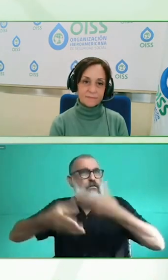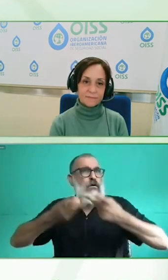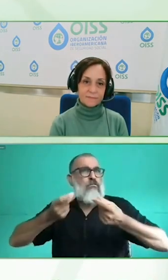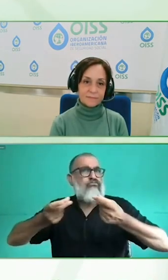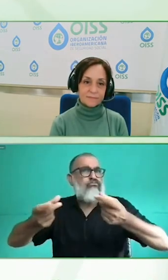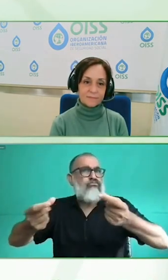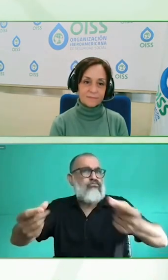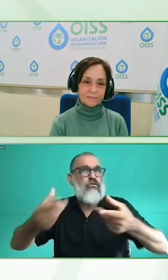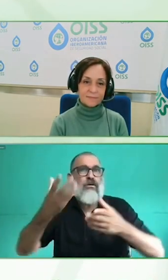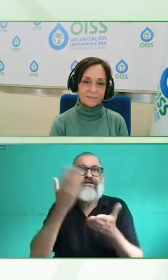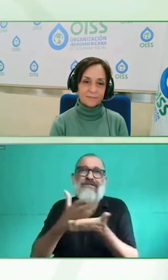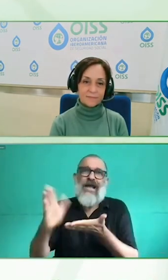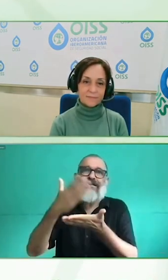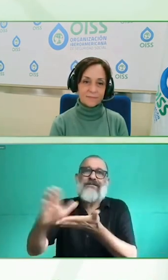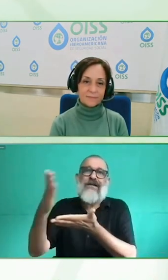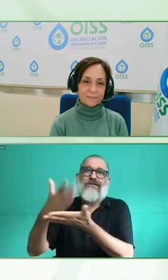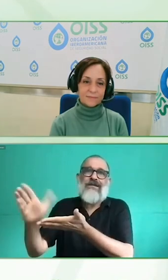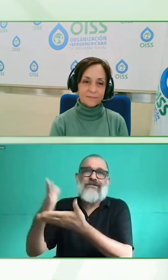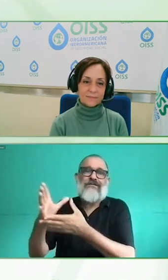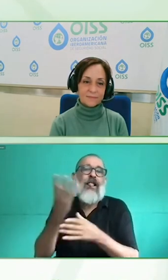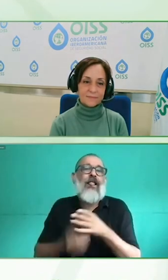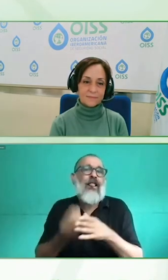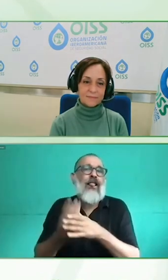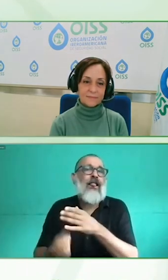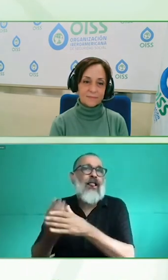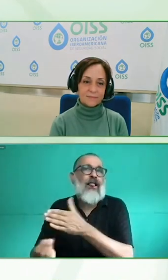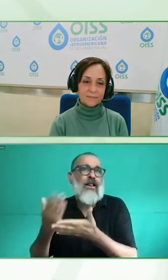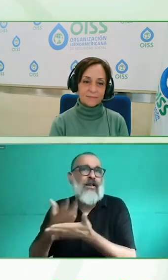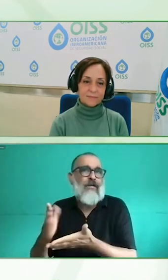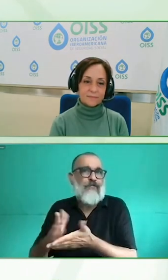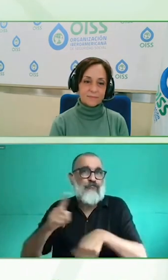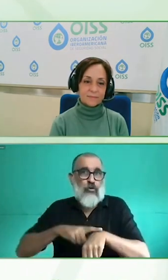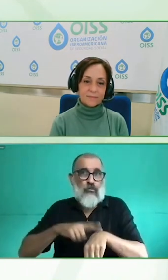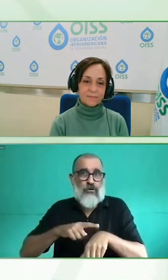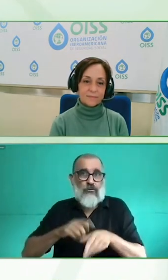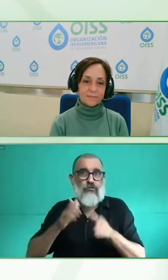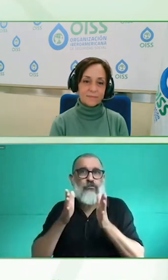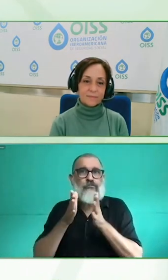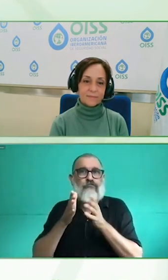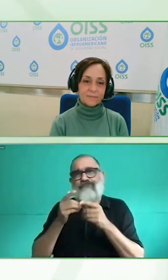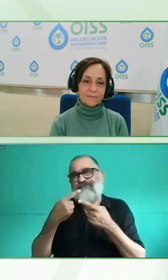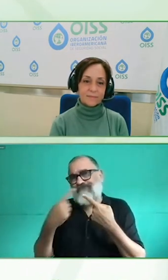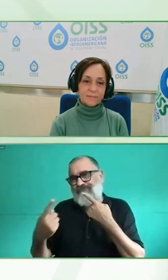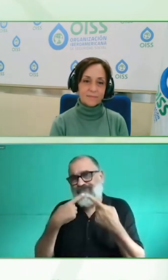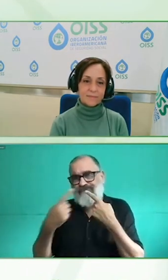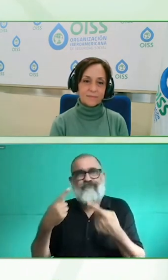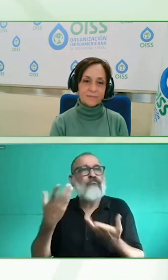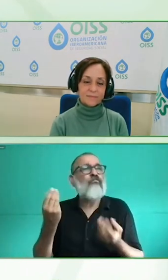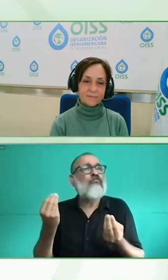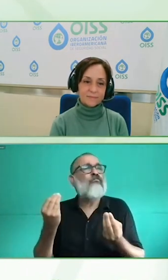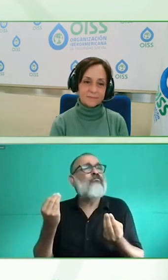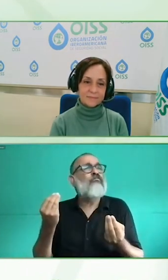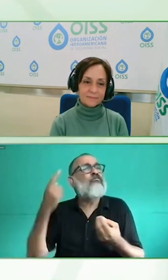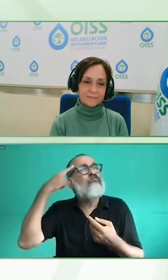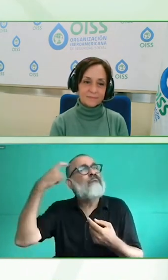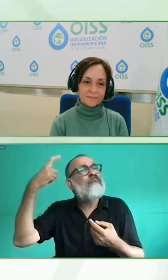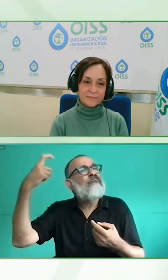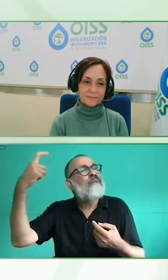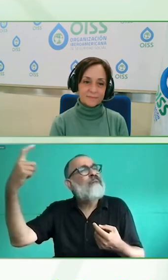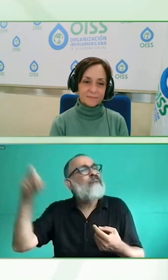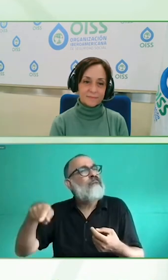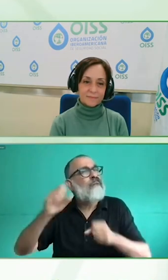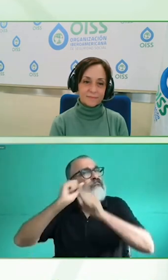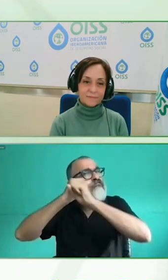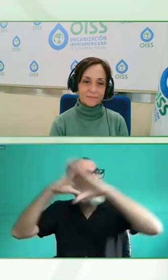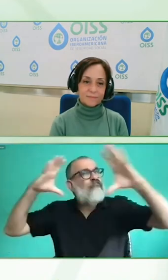mesa para presentar a Edurne, Edurne Álvarez de Mon, es responsable de los programas internacionales del Grupo Social 11.